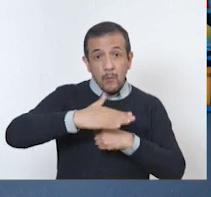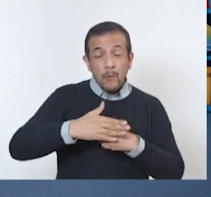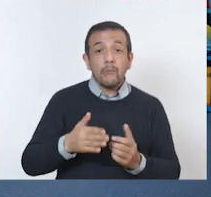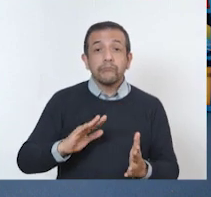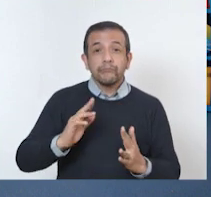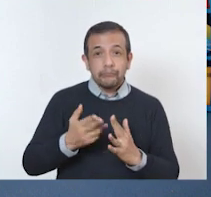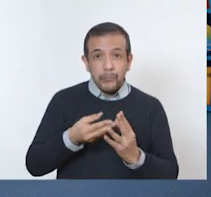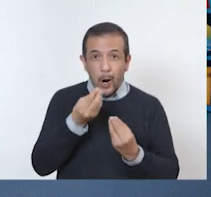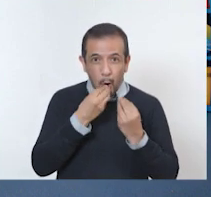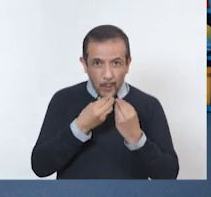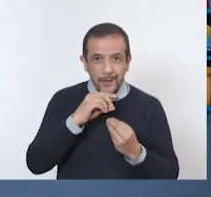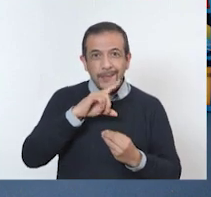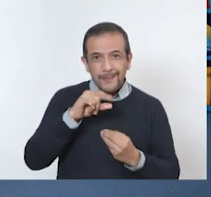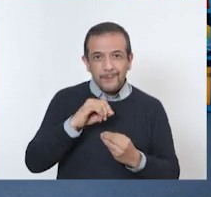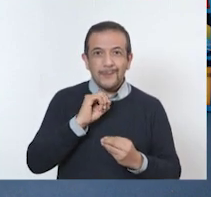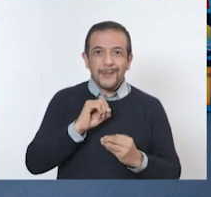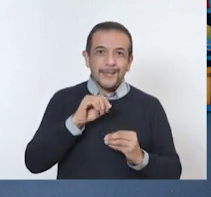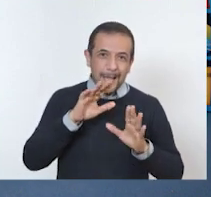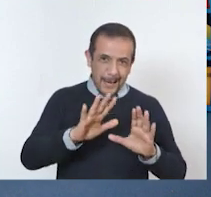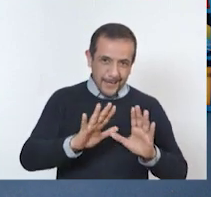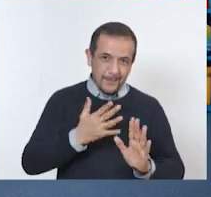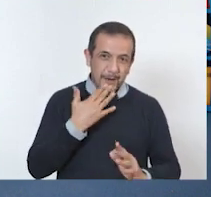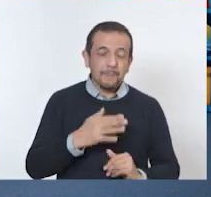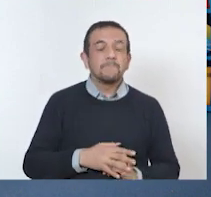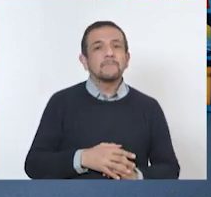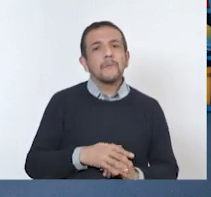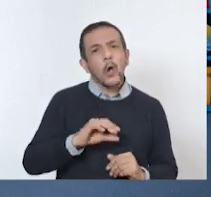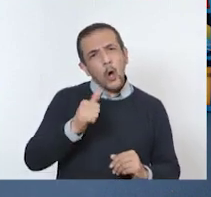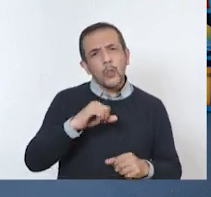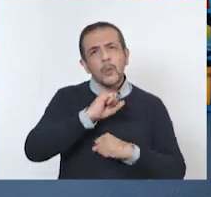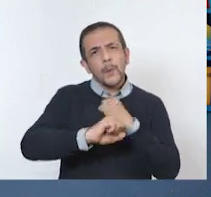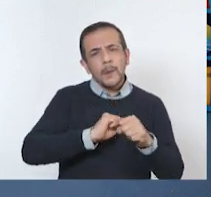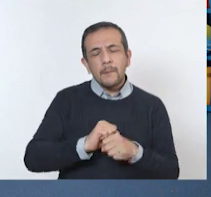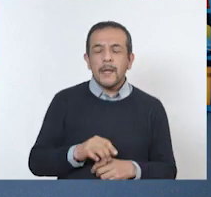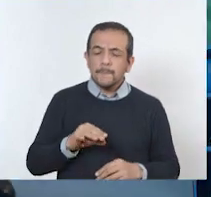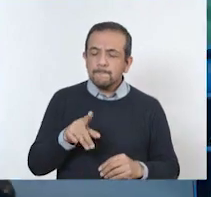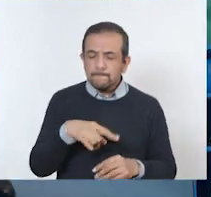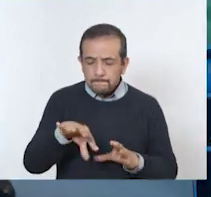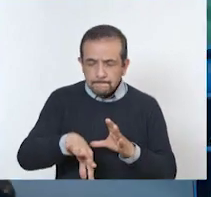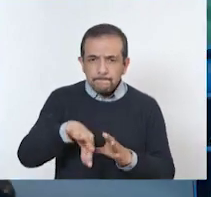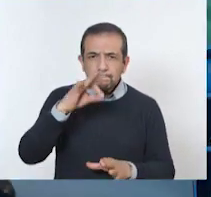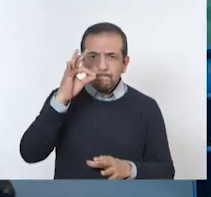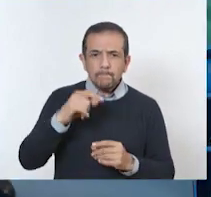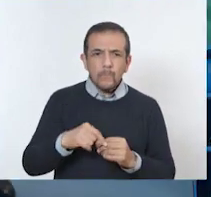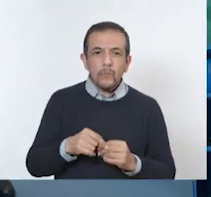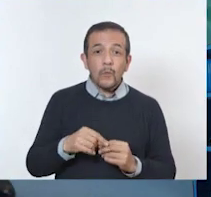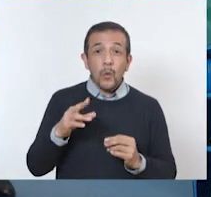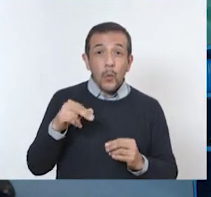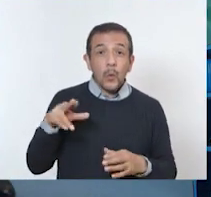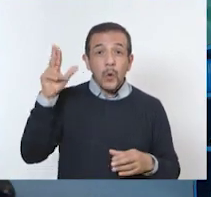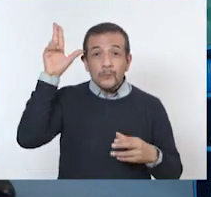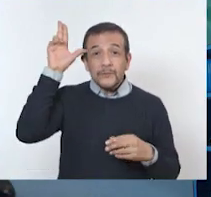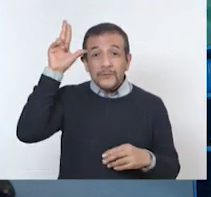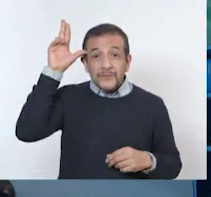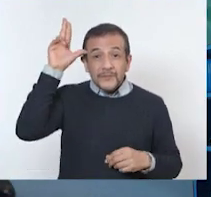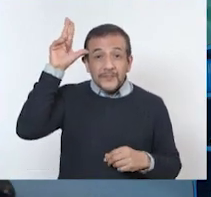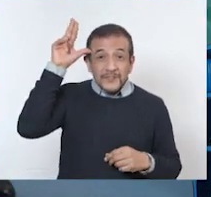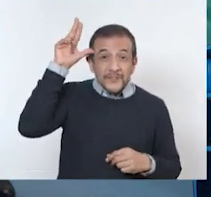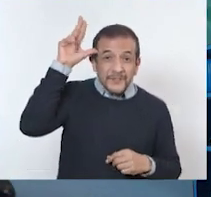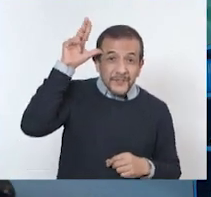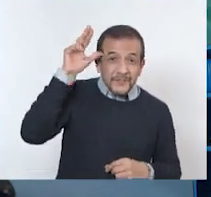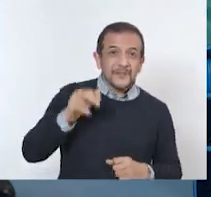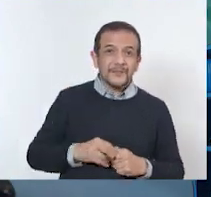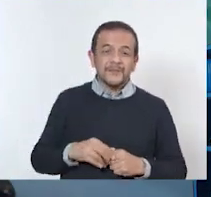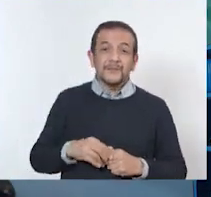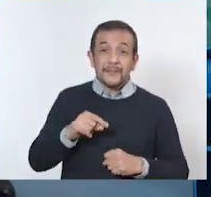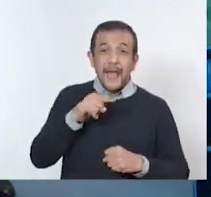pieles. Perfecto. Vamos con otro animal más. Muy bien. ¿Qué le parece ahora un conejito? A ver,